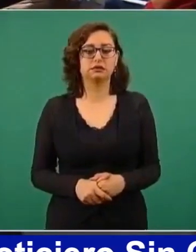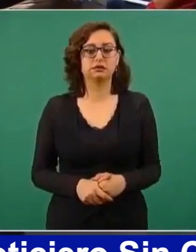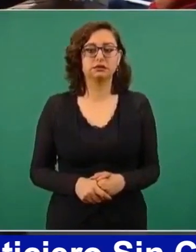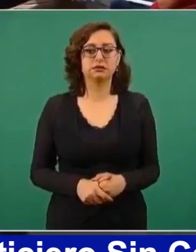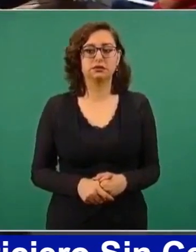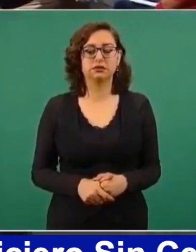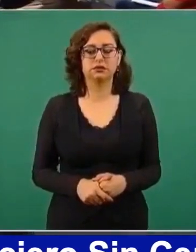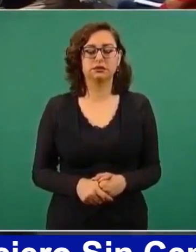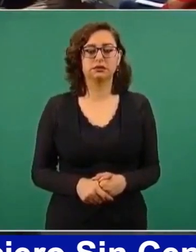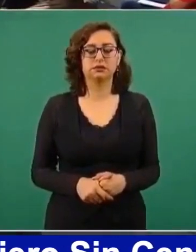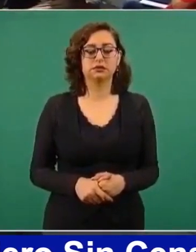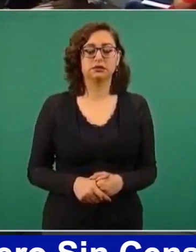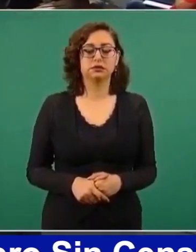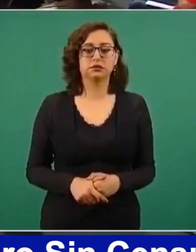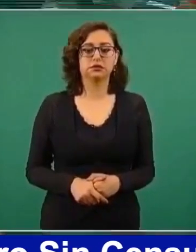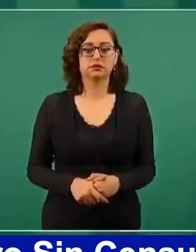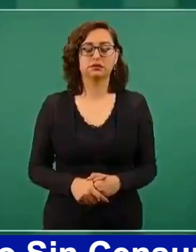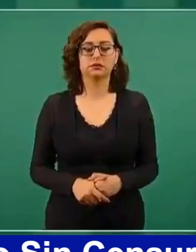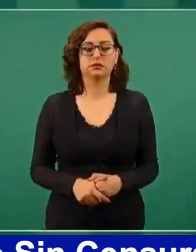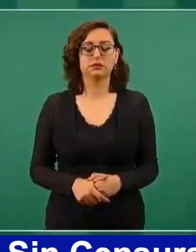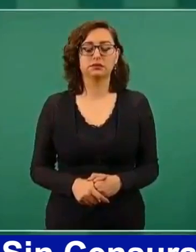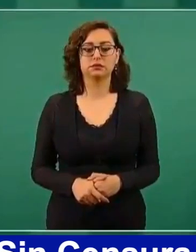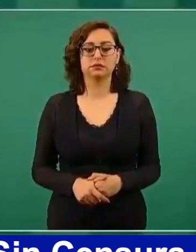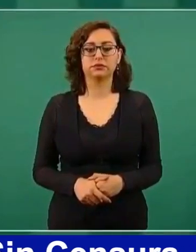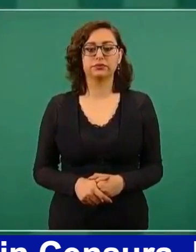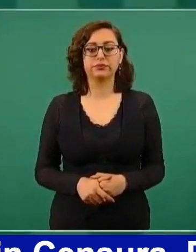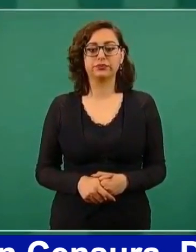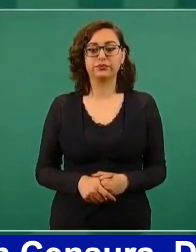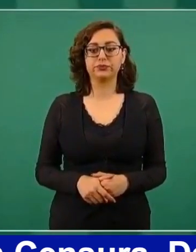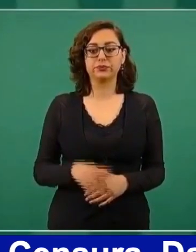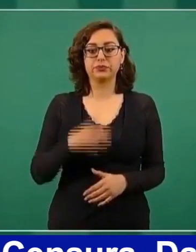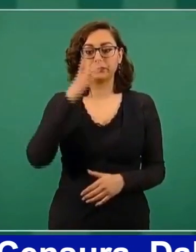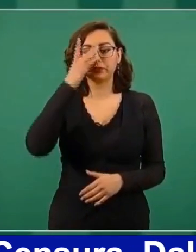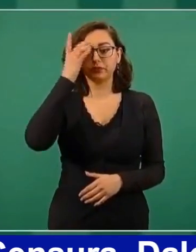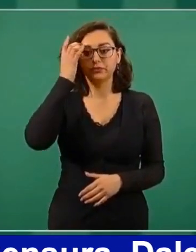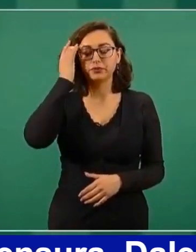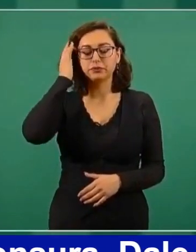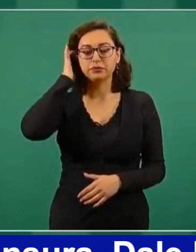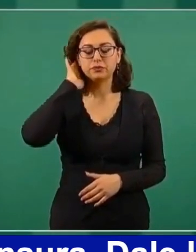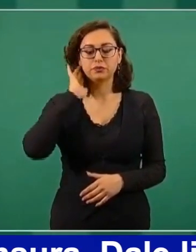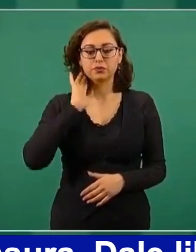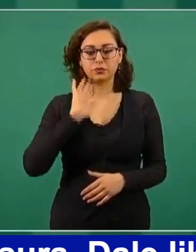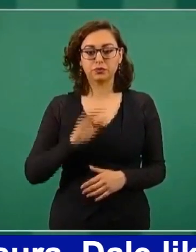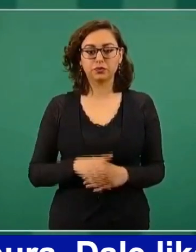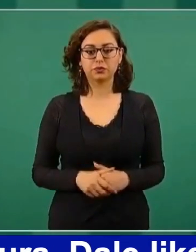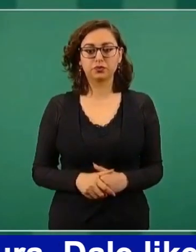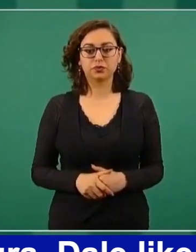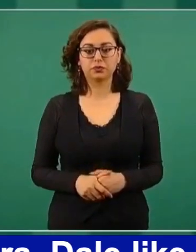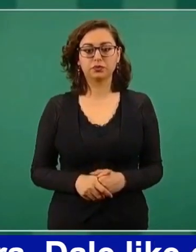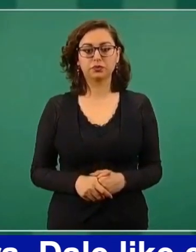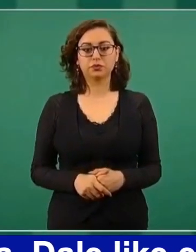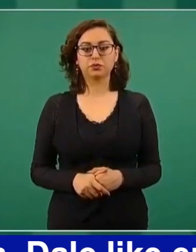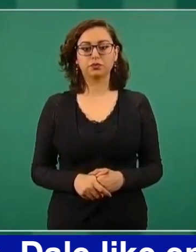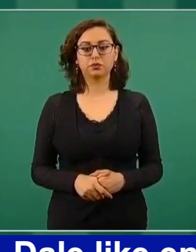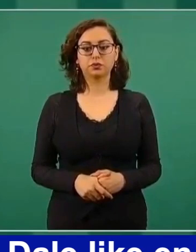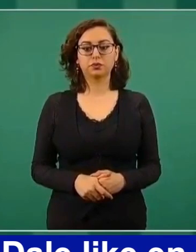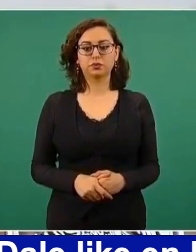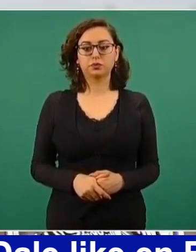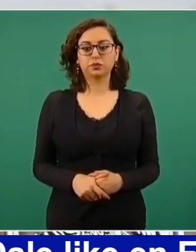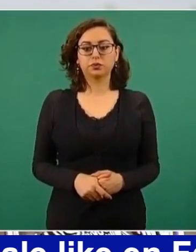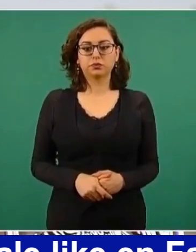Pues estamos buscando el regreso a clases